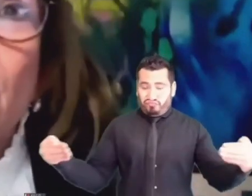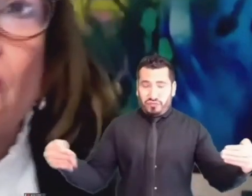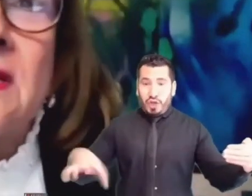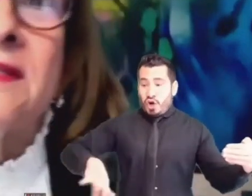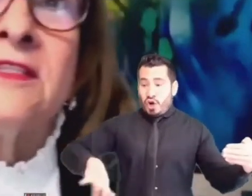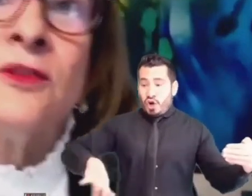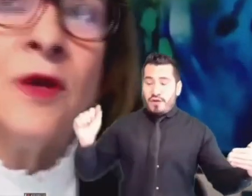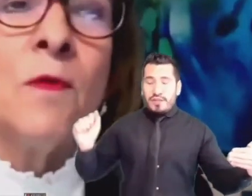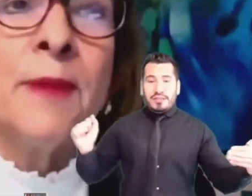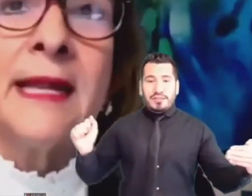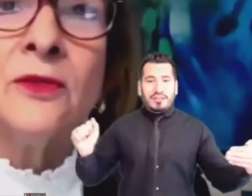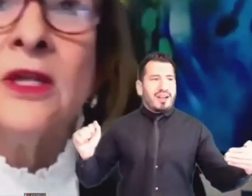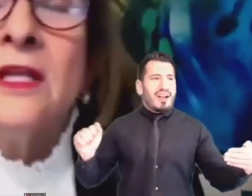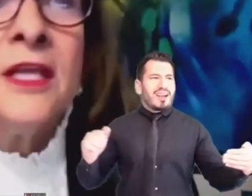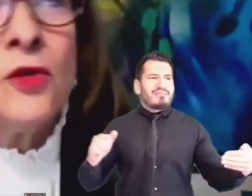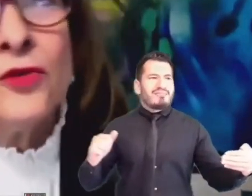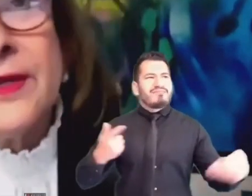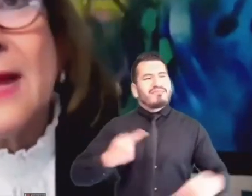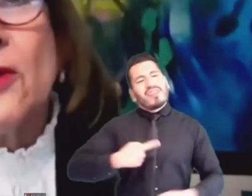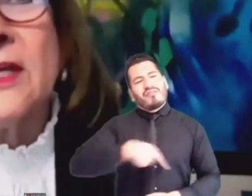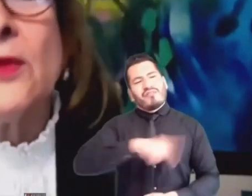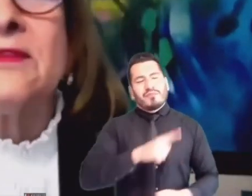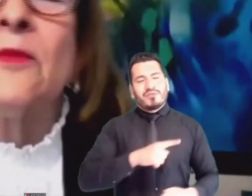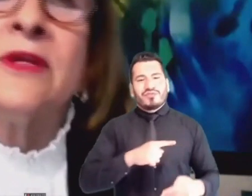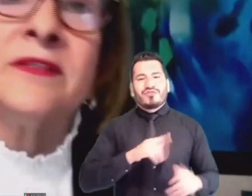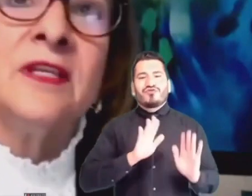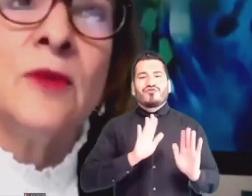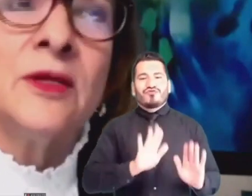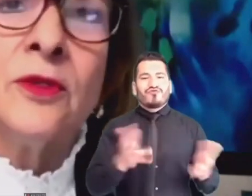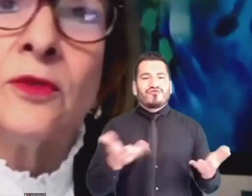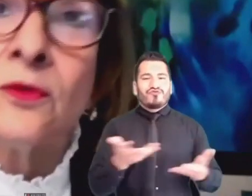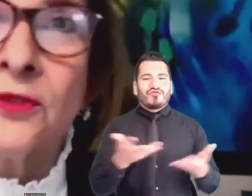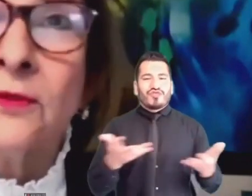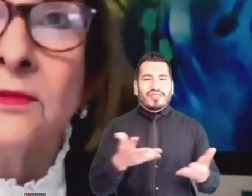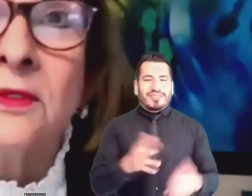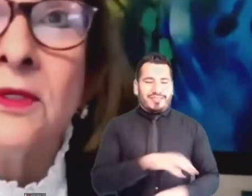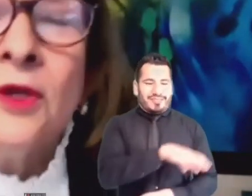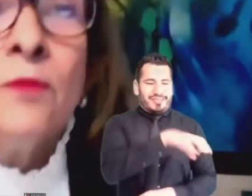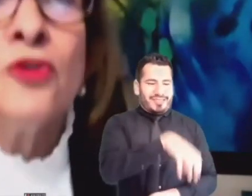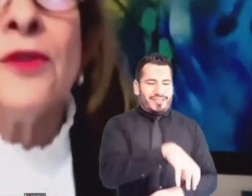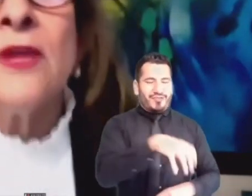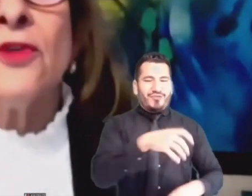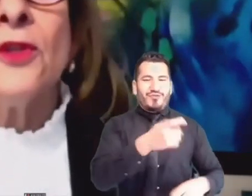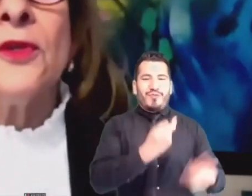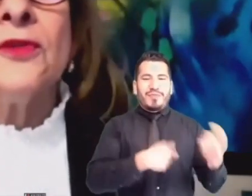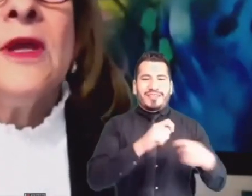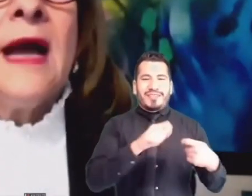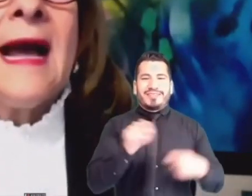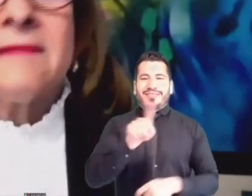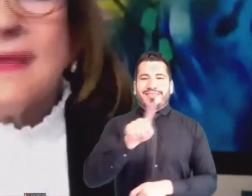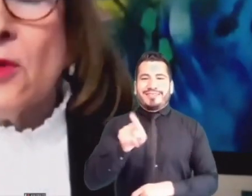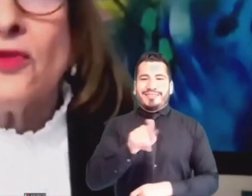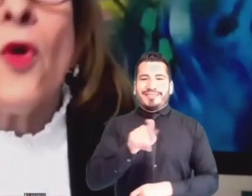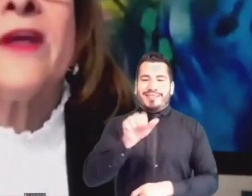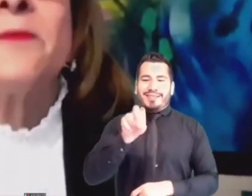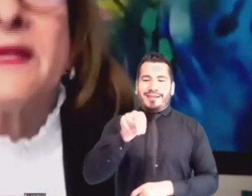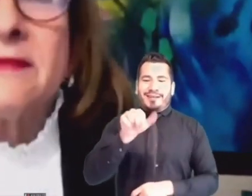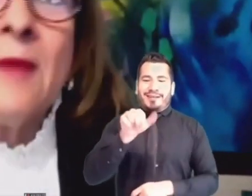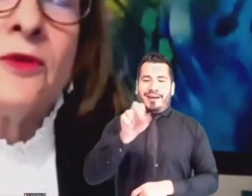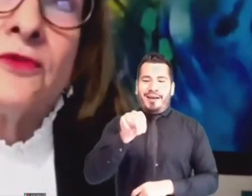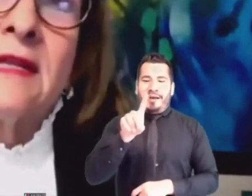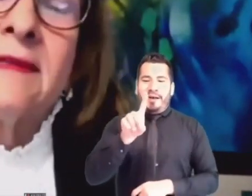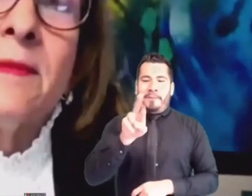a los famosos sanandrecitos a comprarlos y consideramos que no estamos ejerciendo actos de corrupción. Muchos de nosotros hacemos o